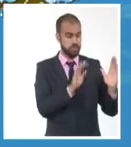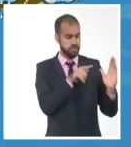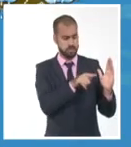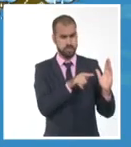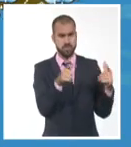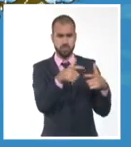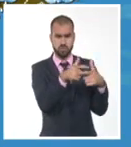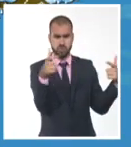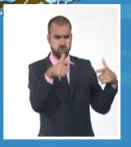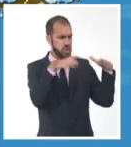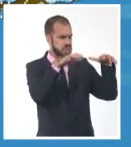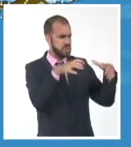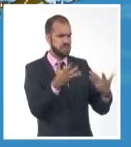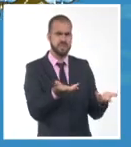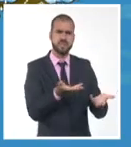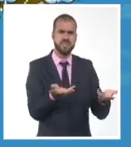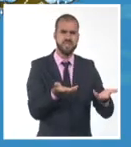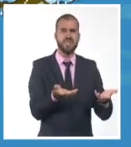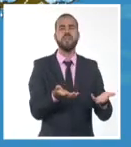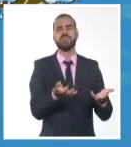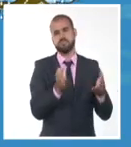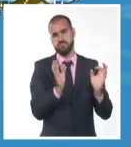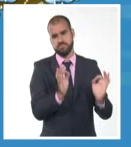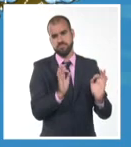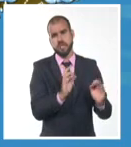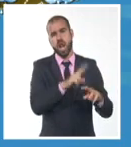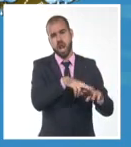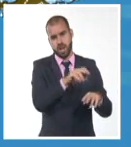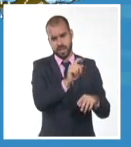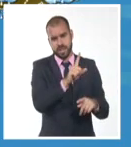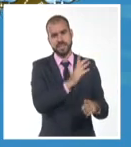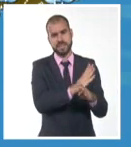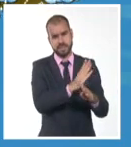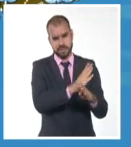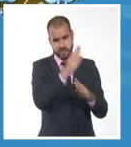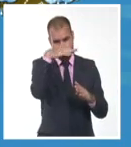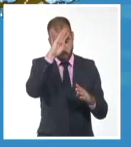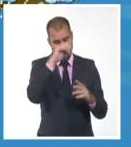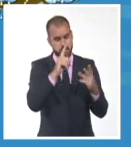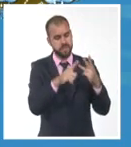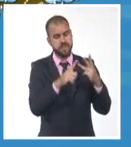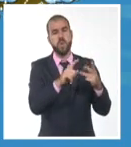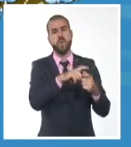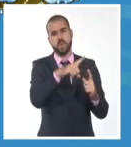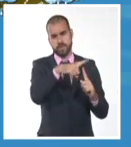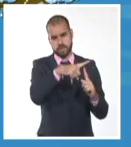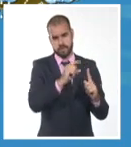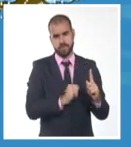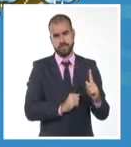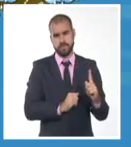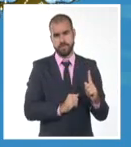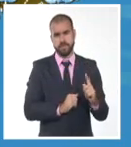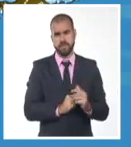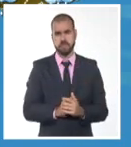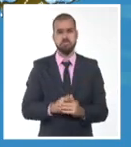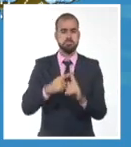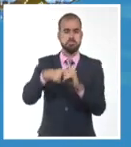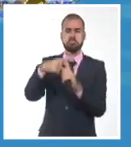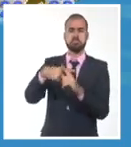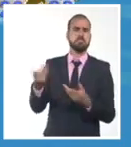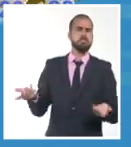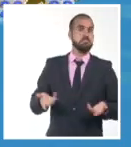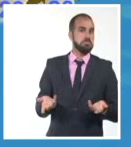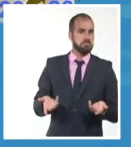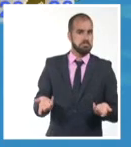probabilidad de lluvia continuará estando en Holguín, Santiago de Cuba y hacia Guantánamo. Las temperaturas, bueno, las